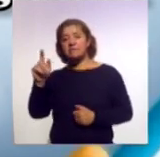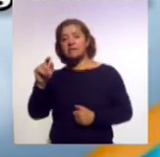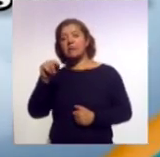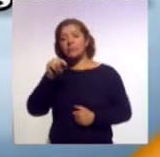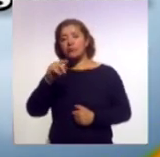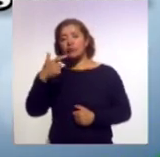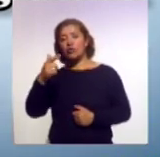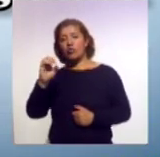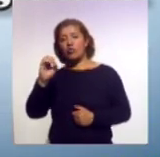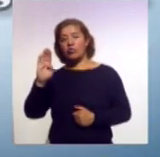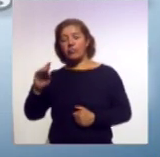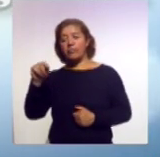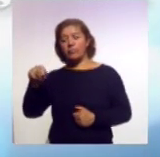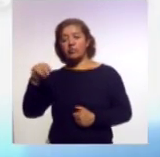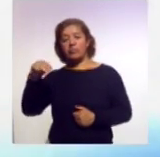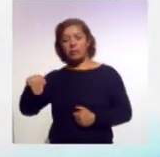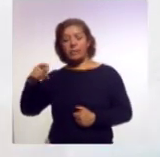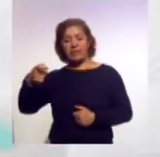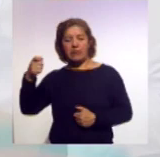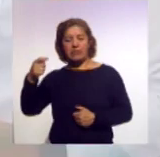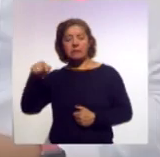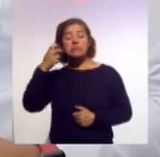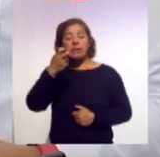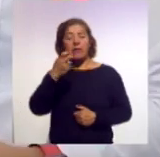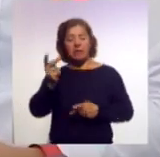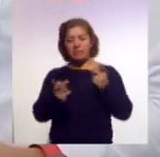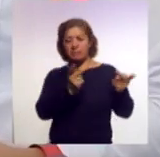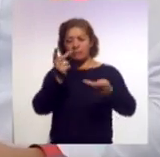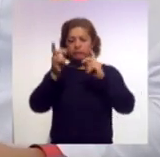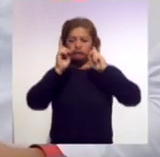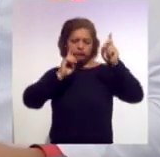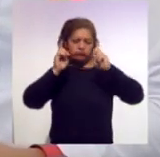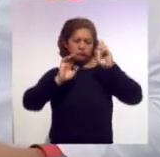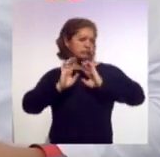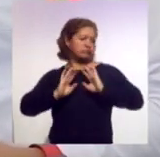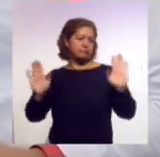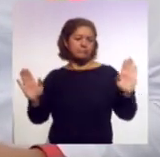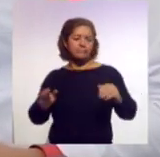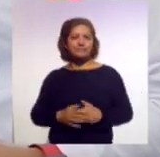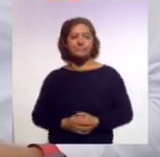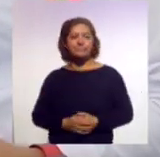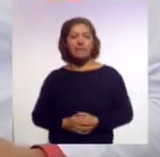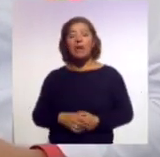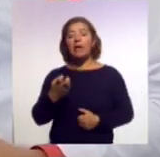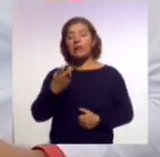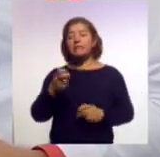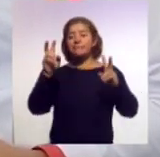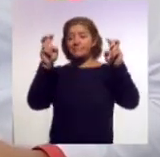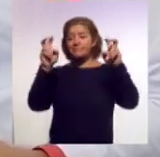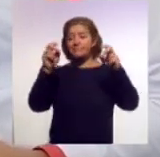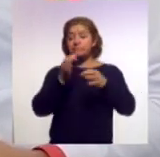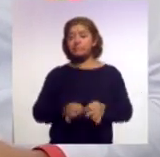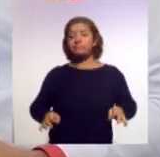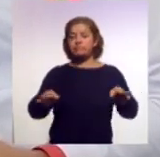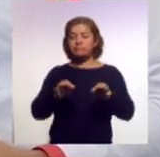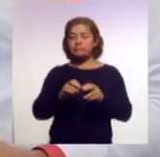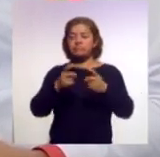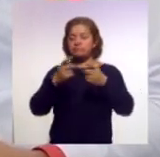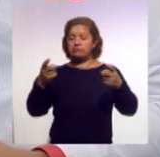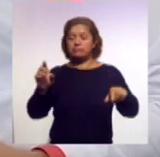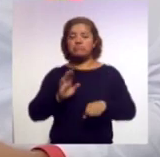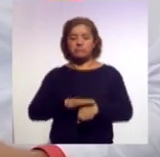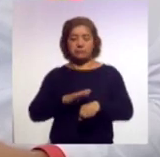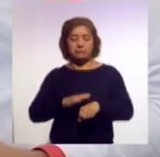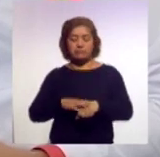todas sus dudas y podamos iniciar este procedimiento. Muy bien, pues es un tema sin duda muy importante que por supuesto seguiremos desarrollando